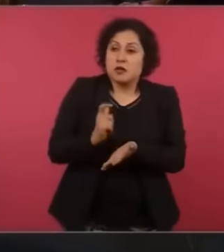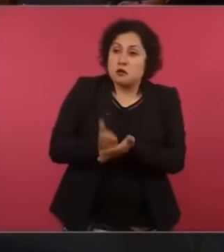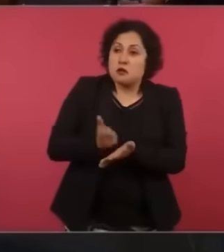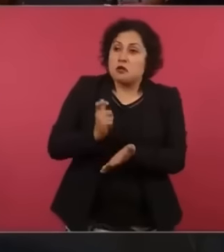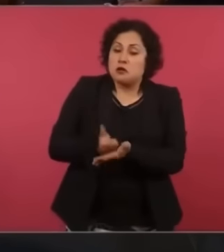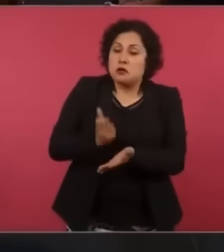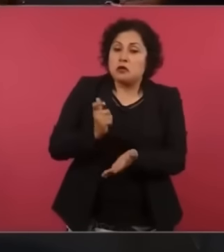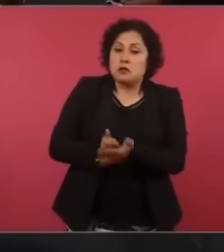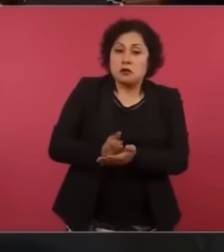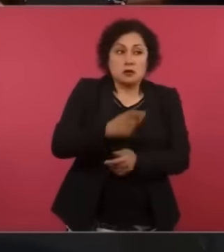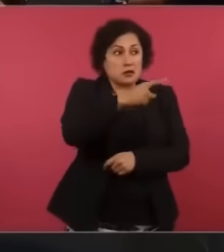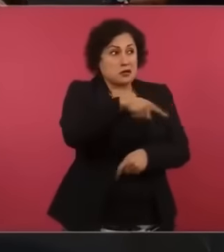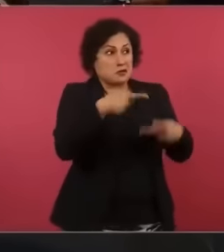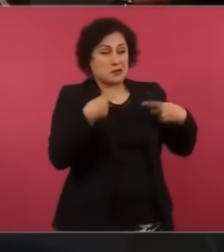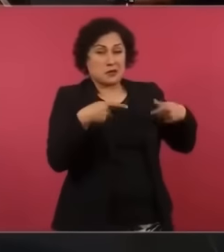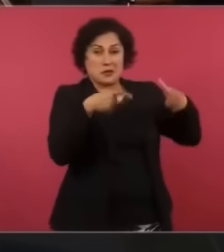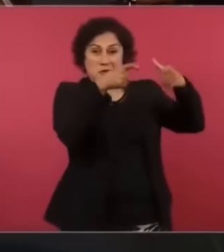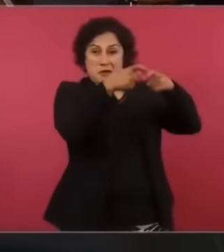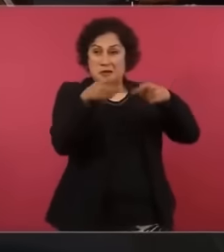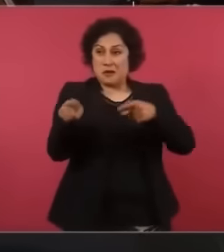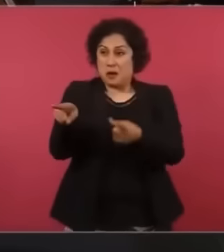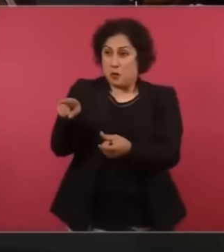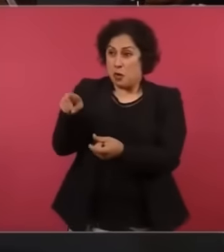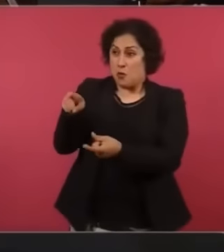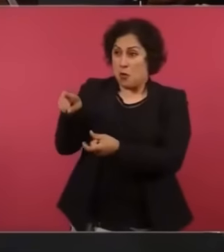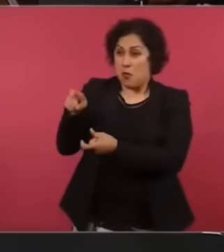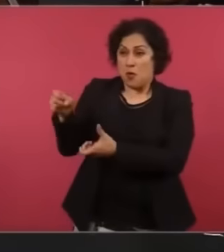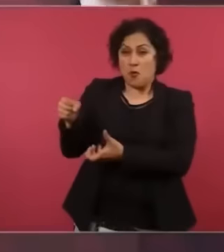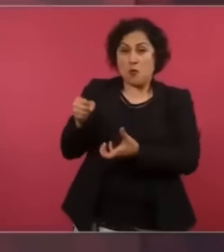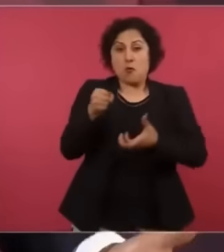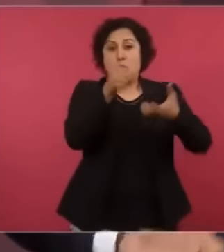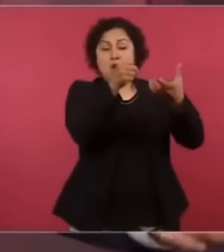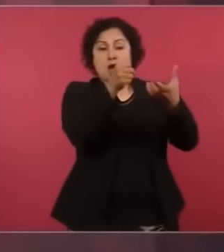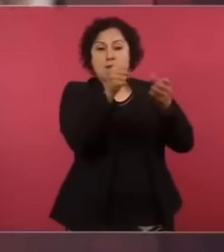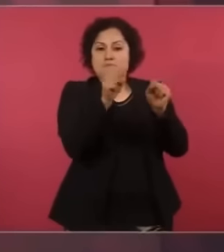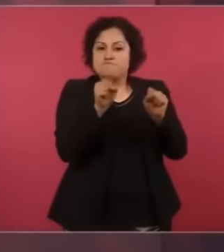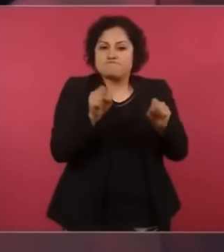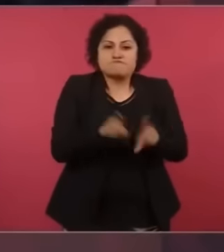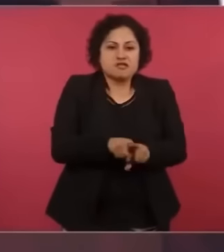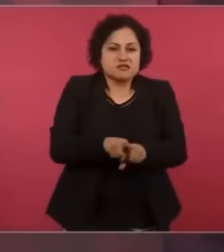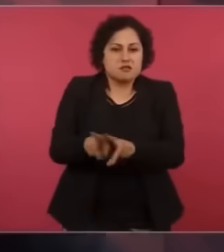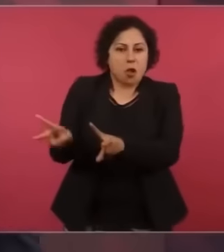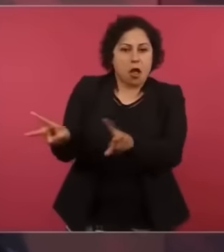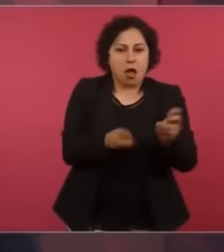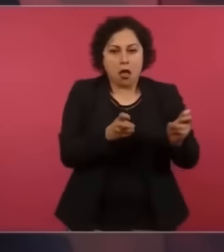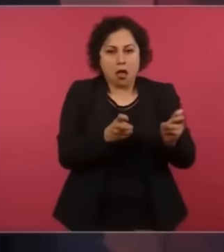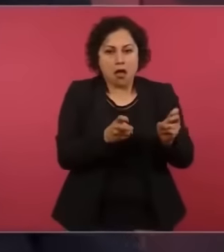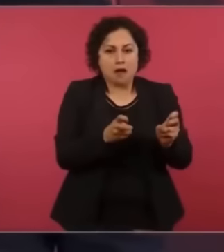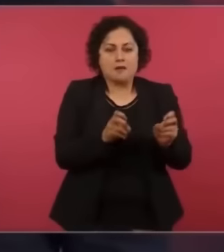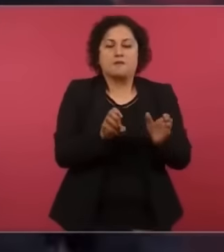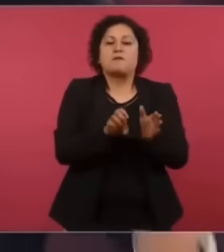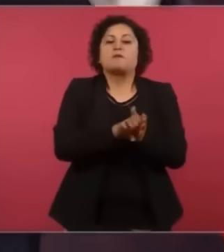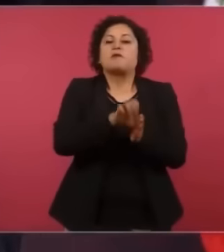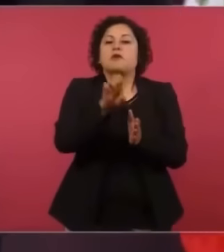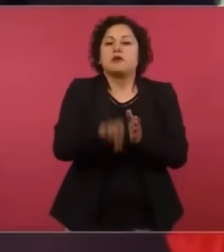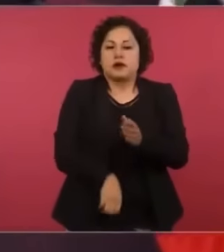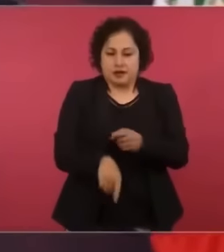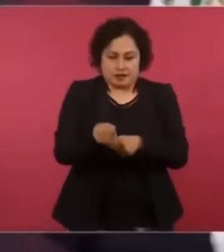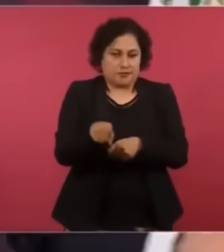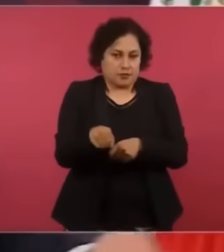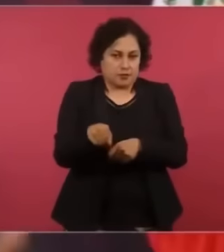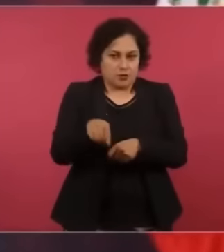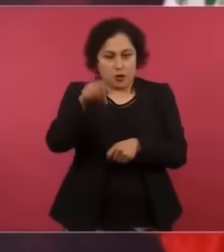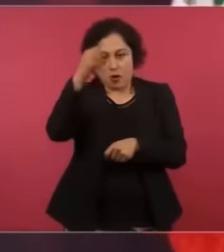que privatizaran las minas como Cananea y como otras